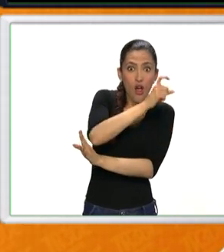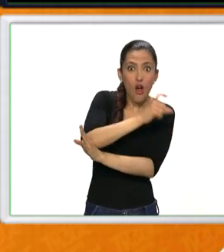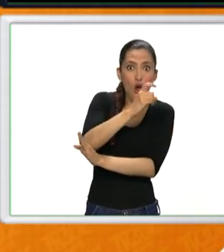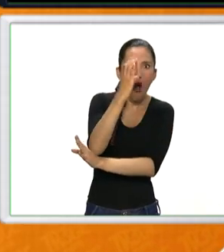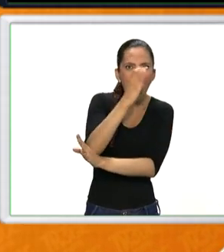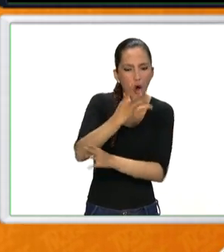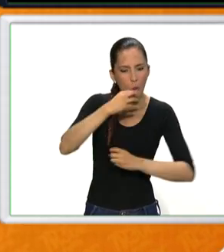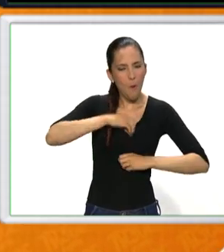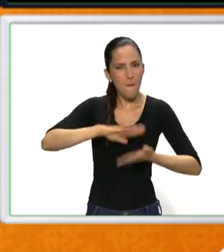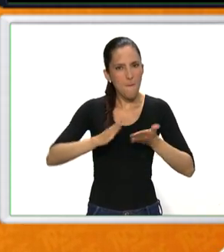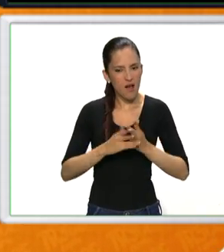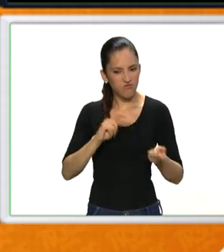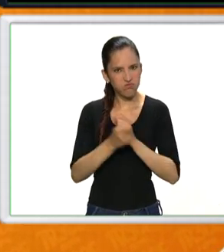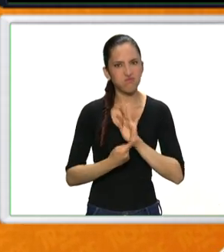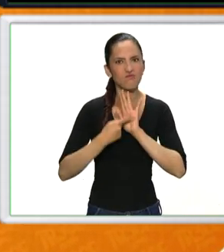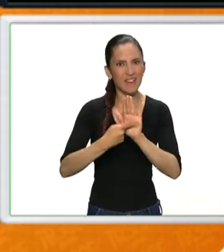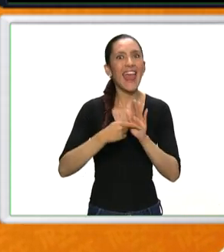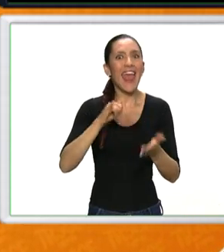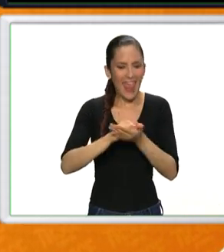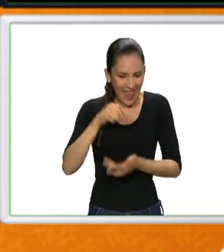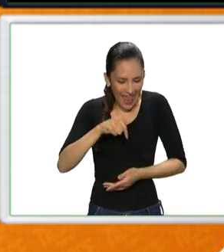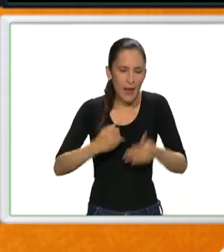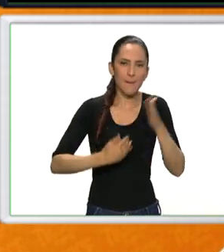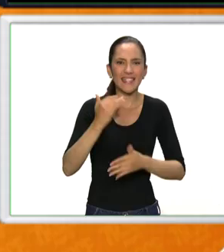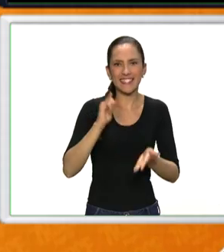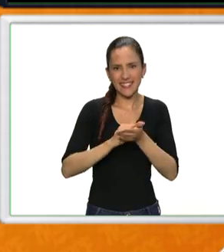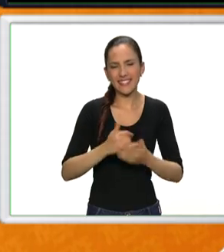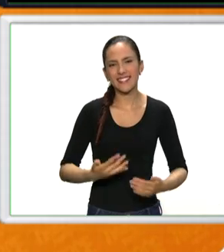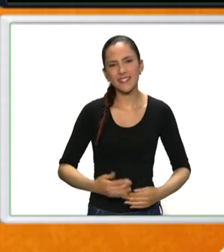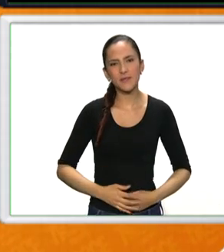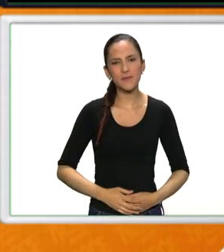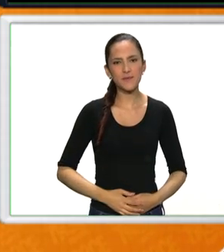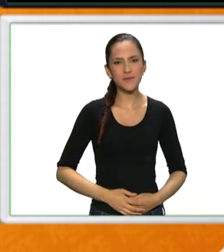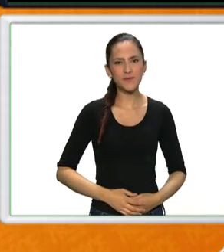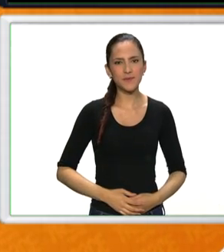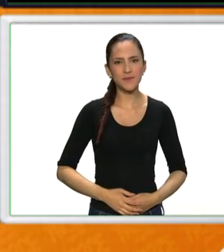de sentir paz y queremos demostrar paz. Ahí es donde empieza toda la raíz.